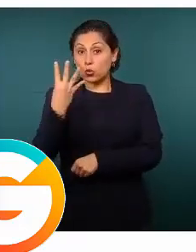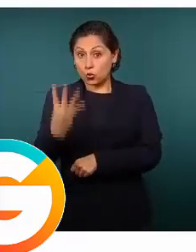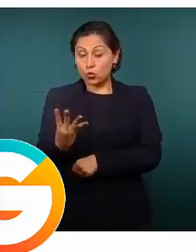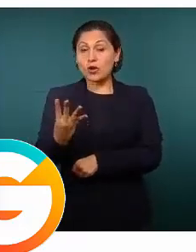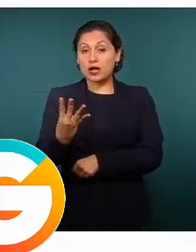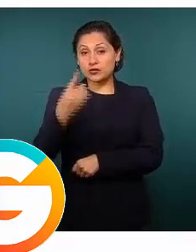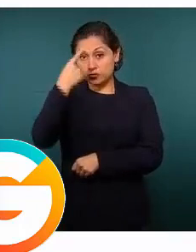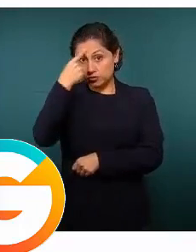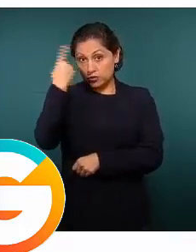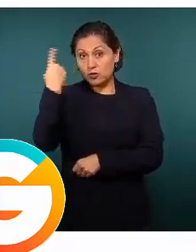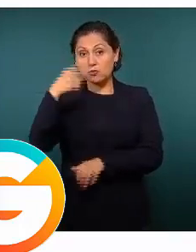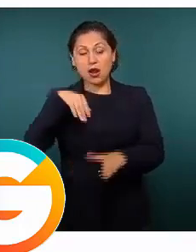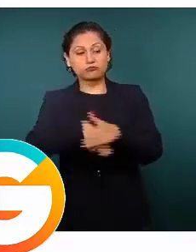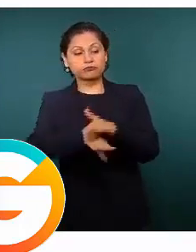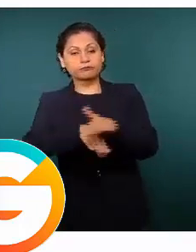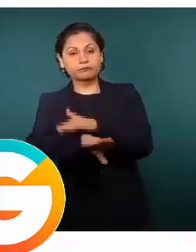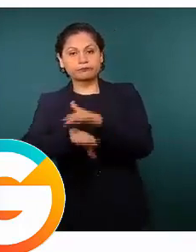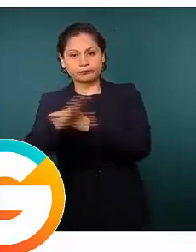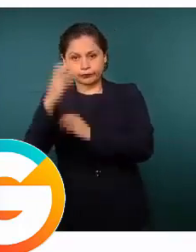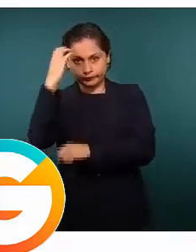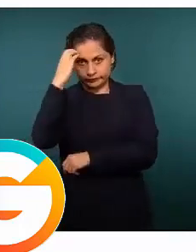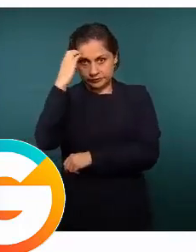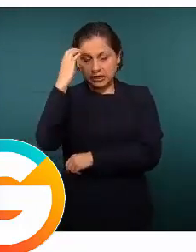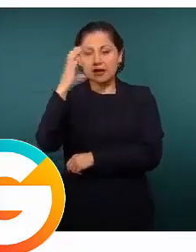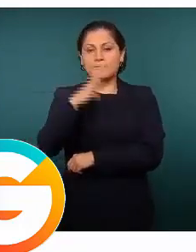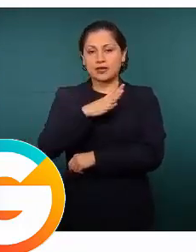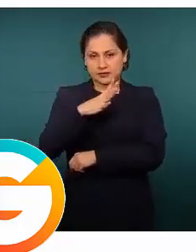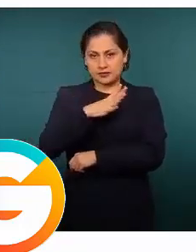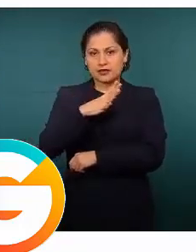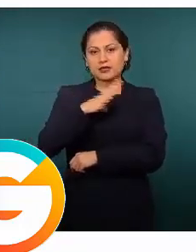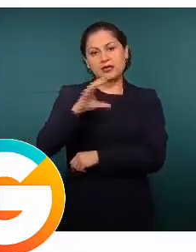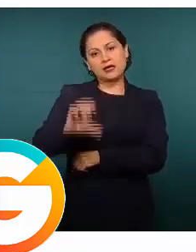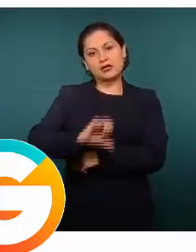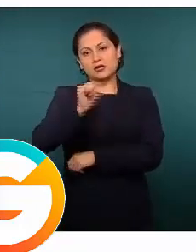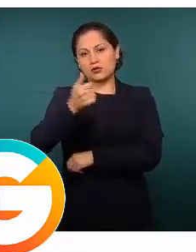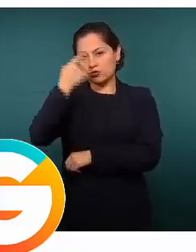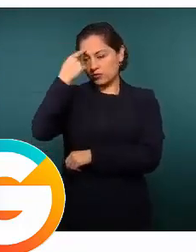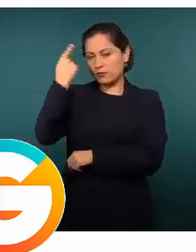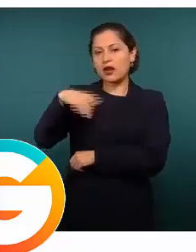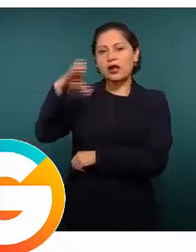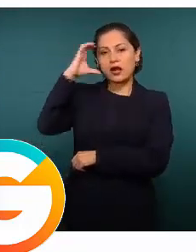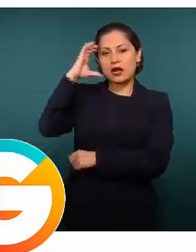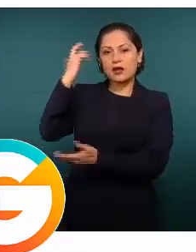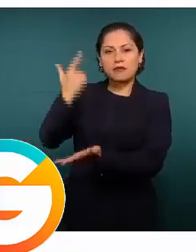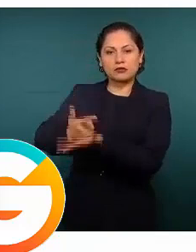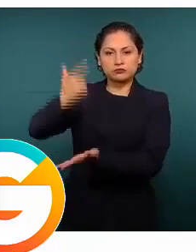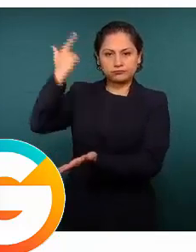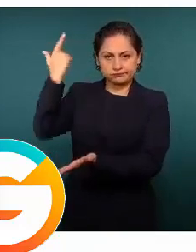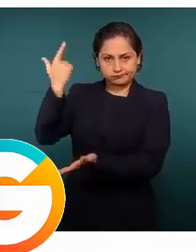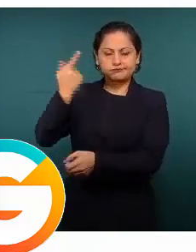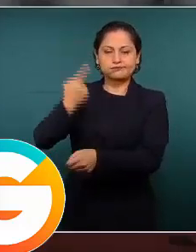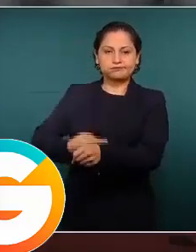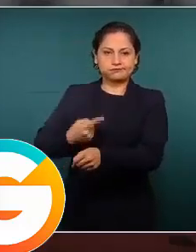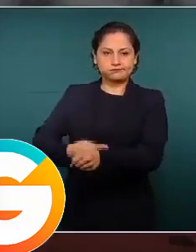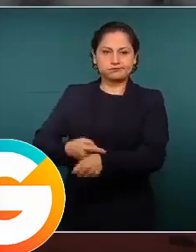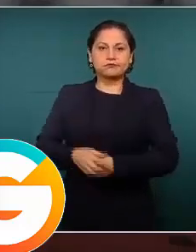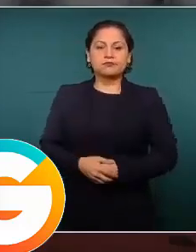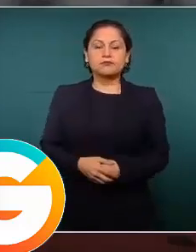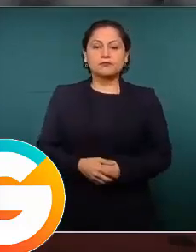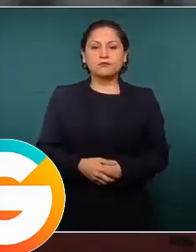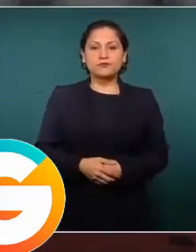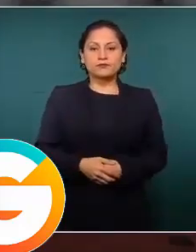hospitalización, camas de hospitalización y dos para terapia intensiva. Además de esta aportación